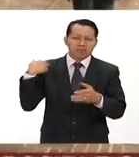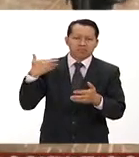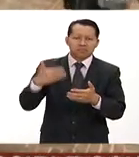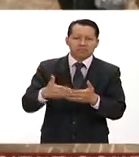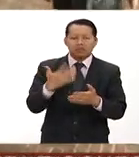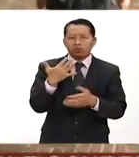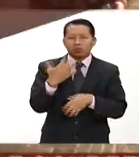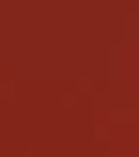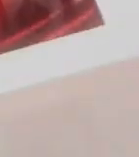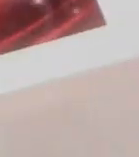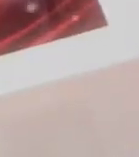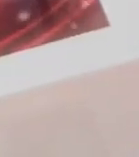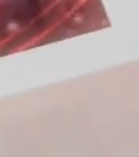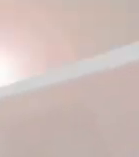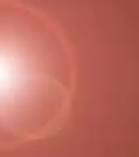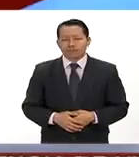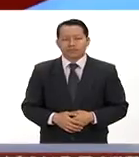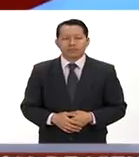años.